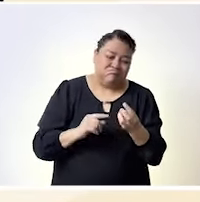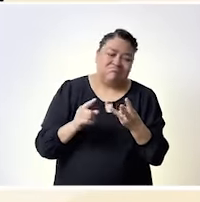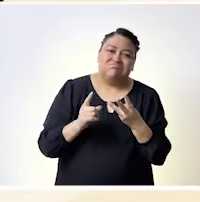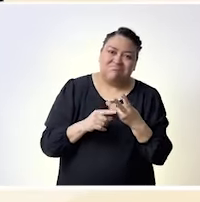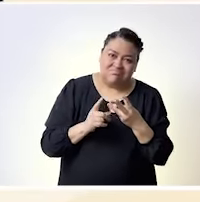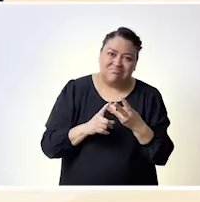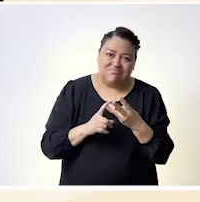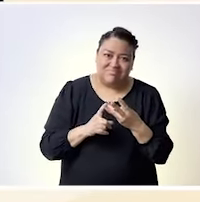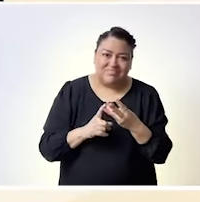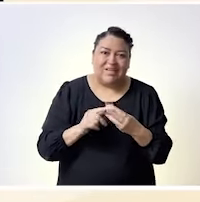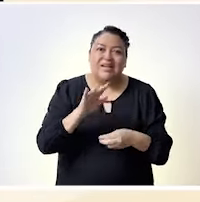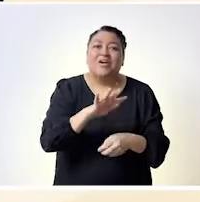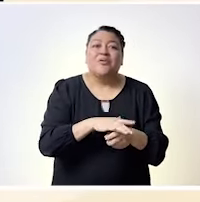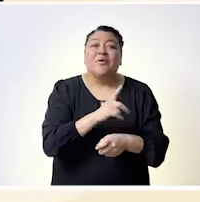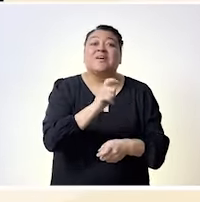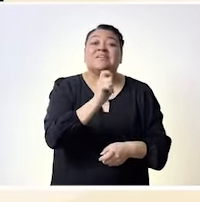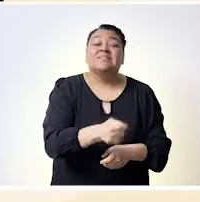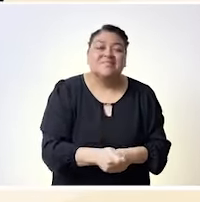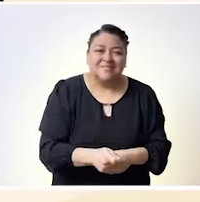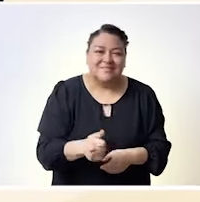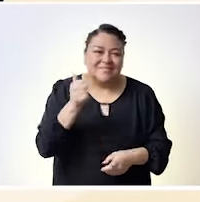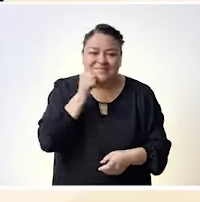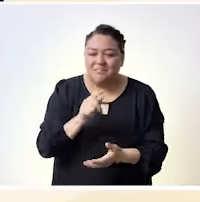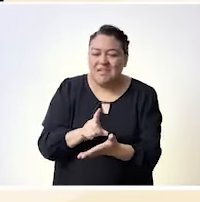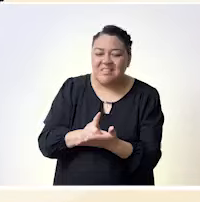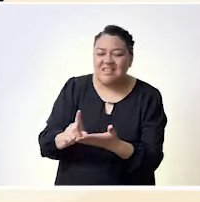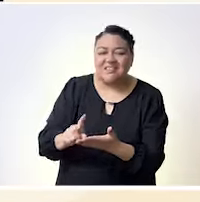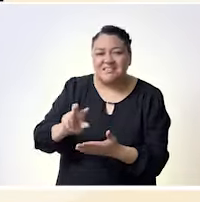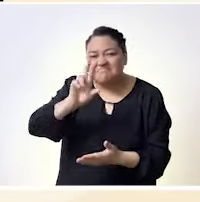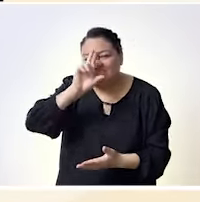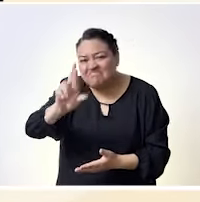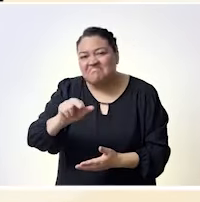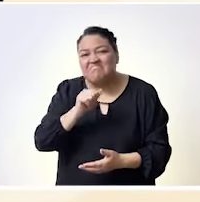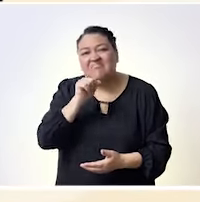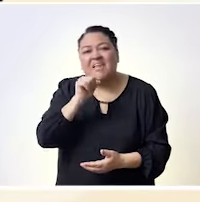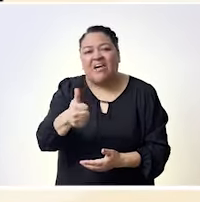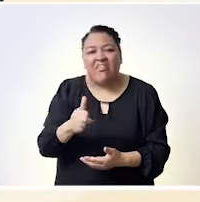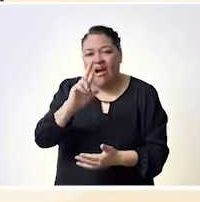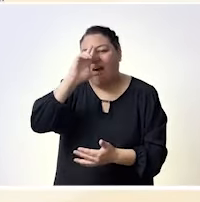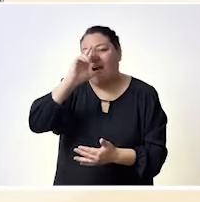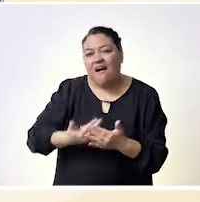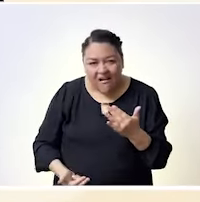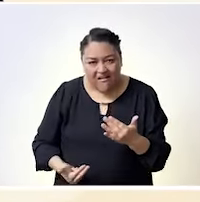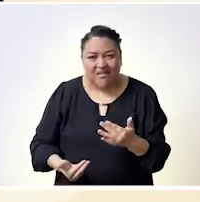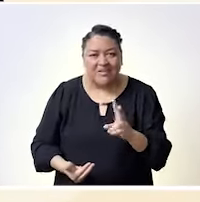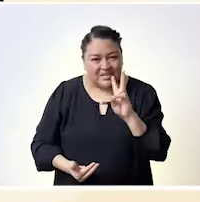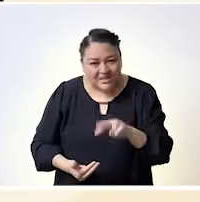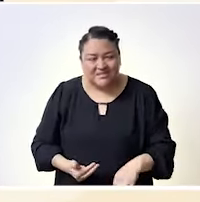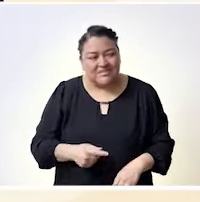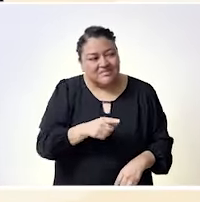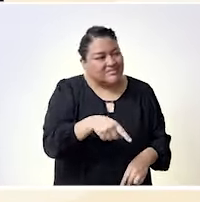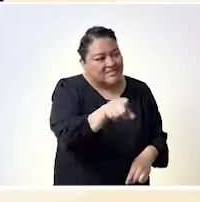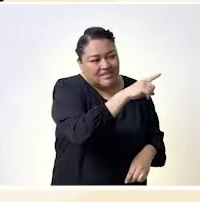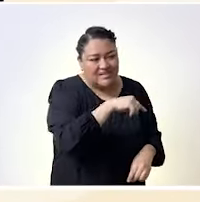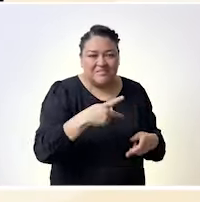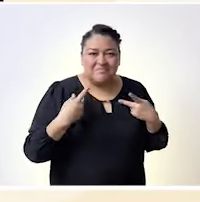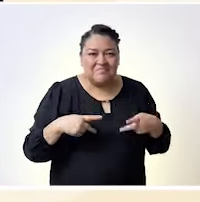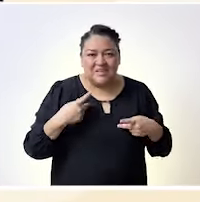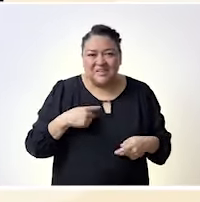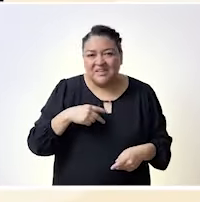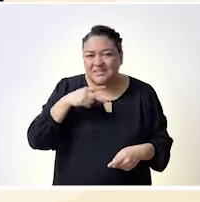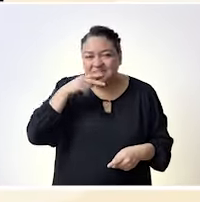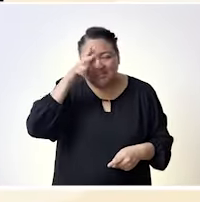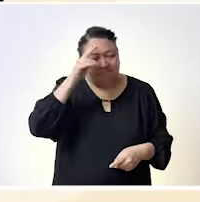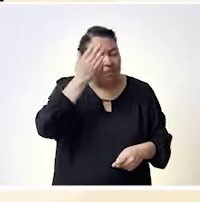con ustedes que son mujeres inspiradoras y que desde ya se lleva una el corazón lleno y mucho más validoso para salir a